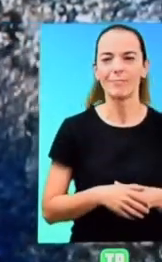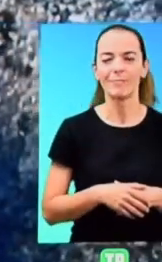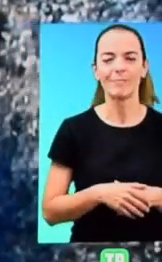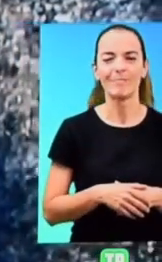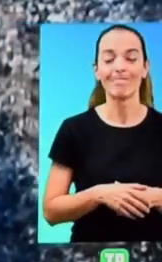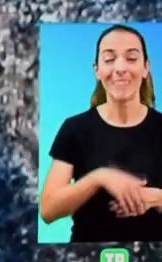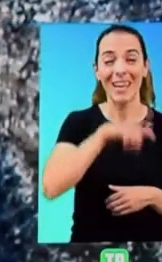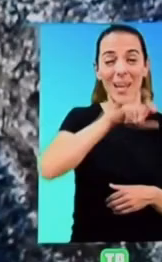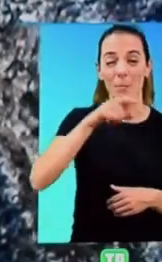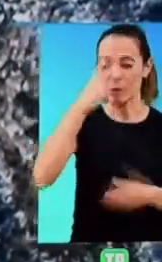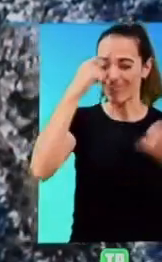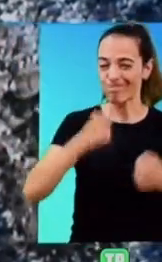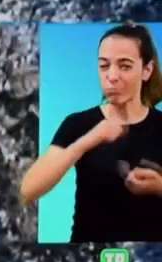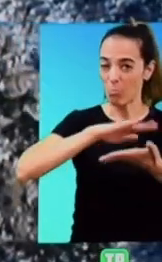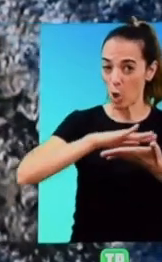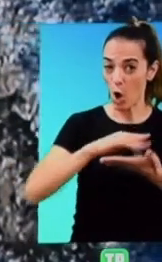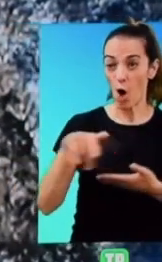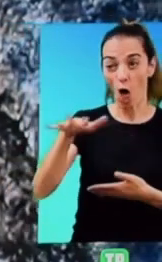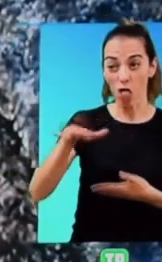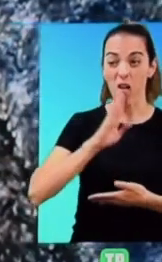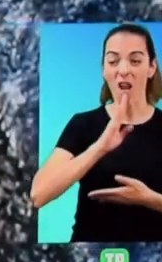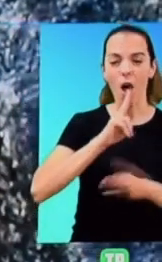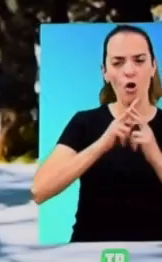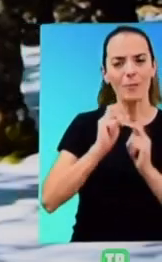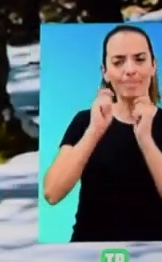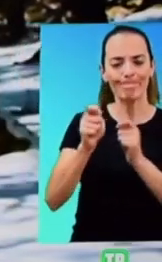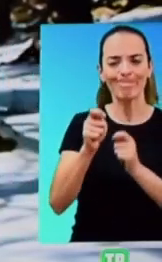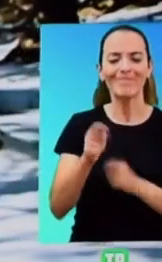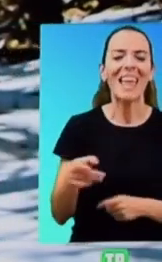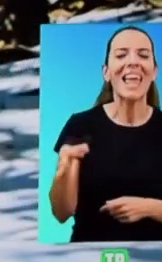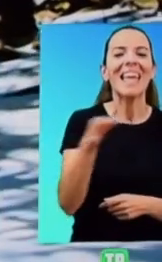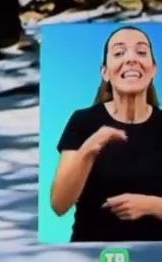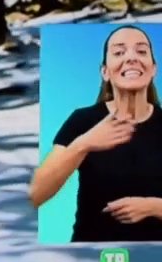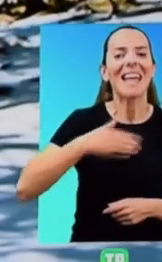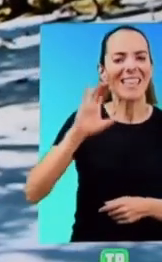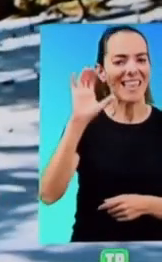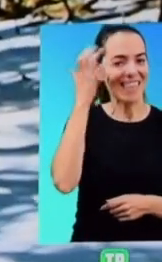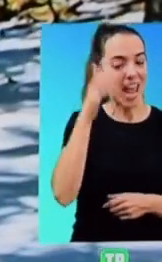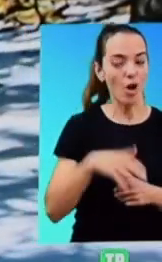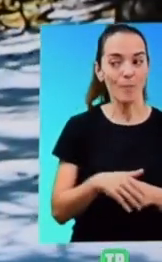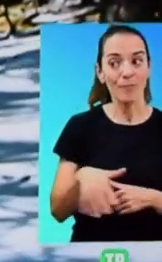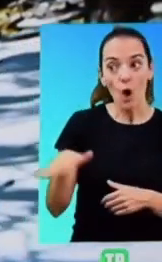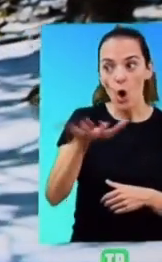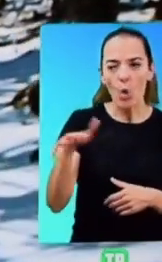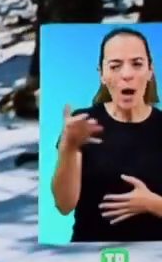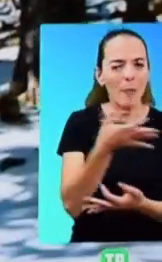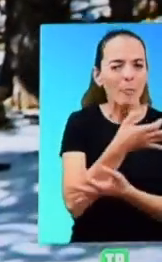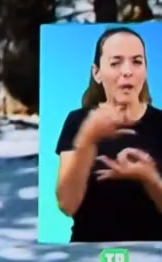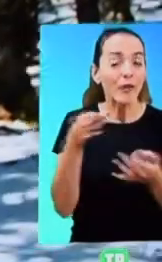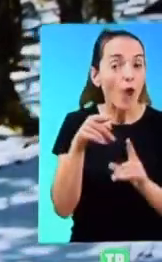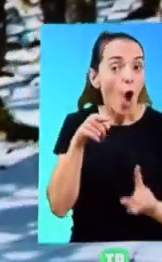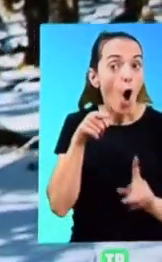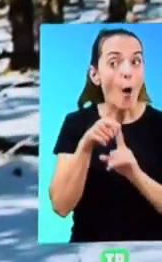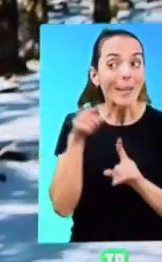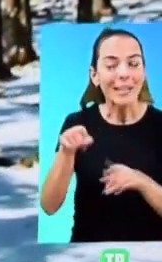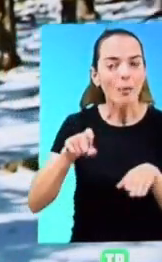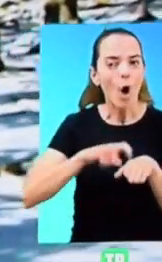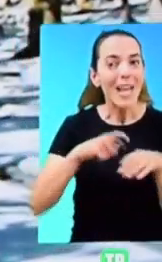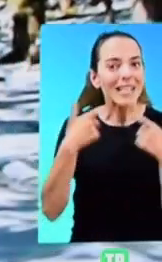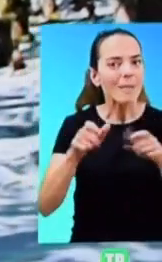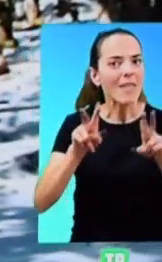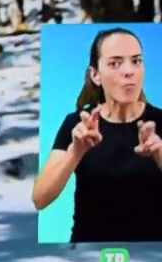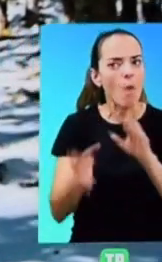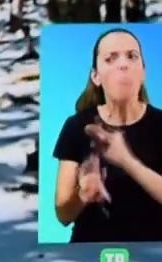Los biólogos denominan estas regiones islas del cielo y son lugares ideales para que se desarrollen nuevas